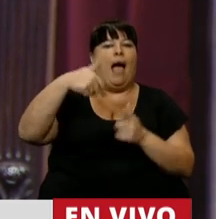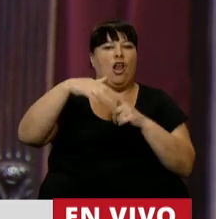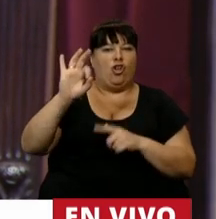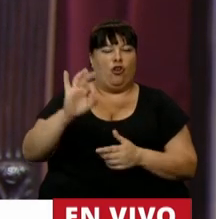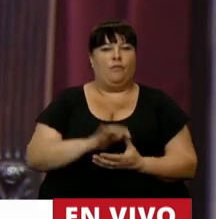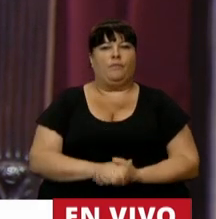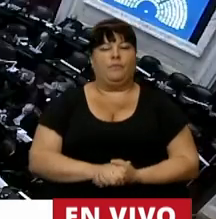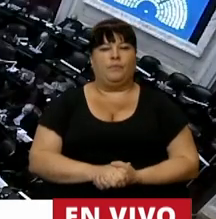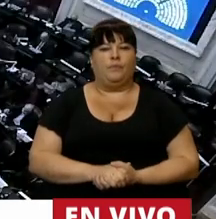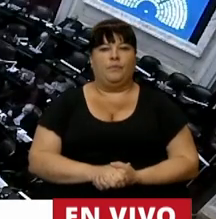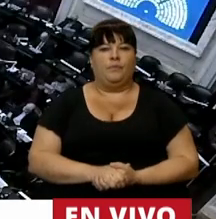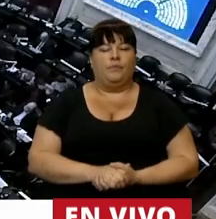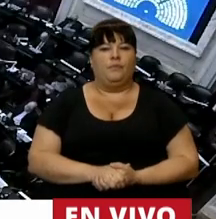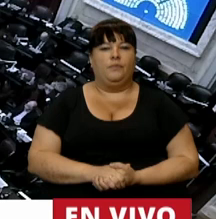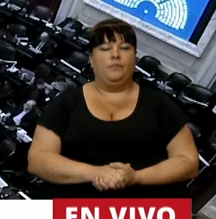Camaño.